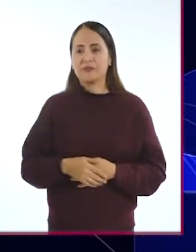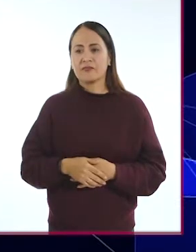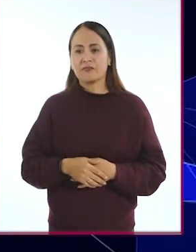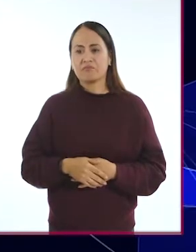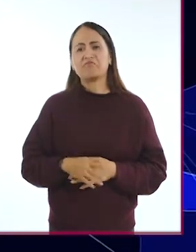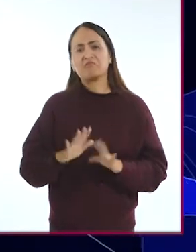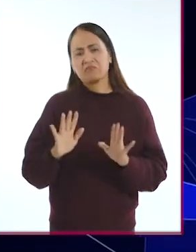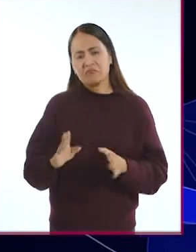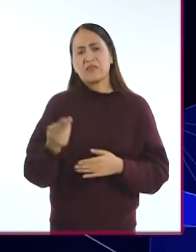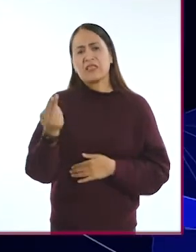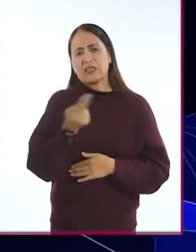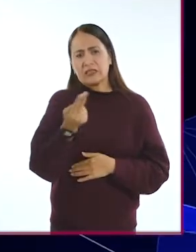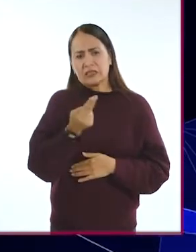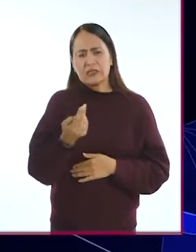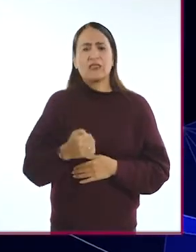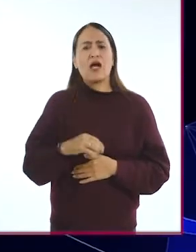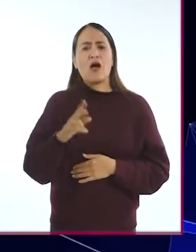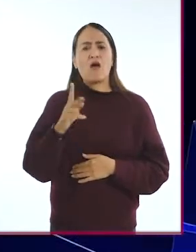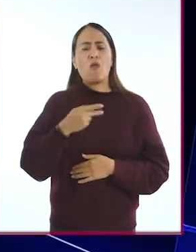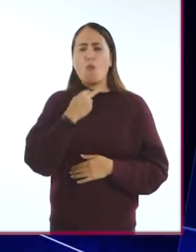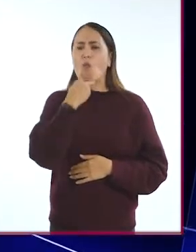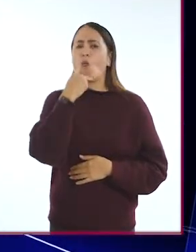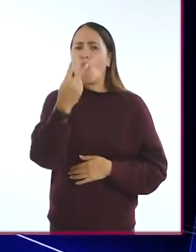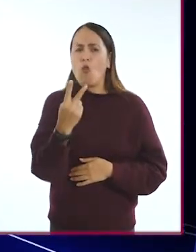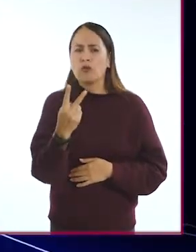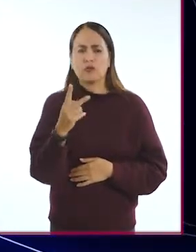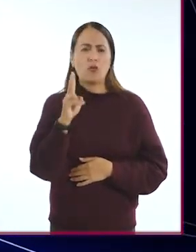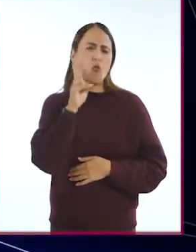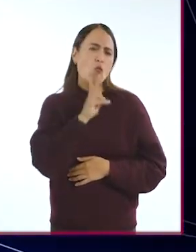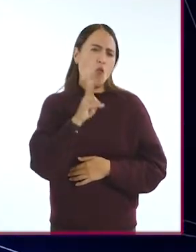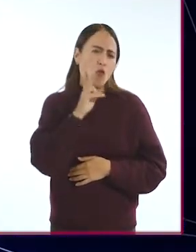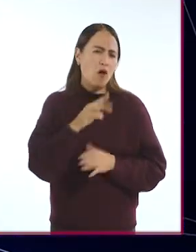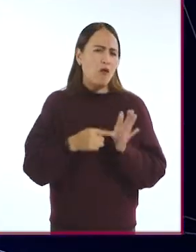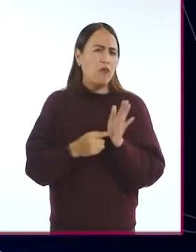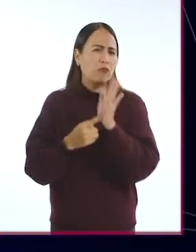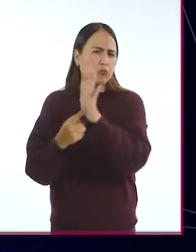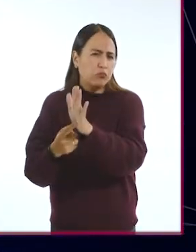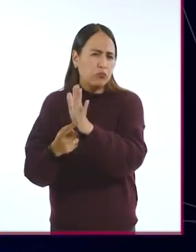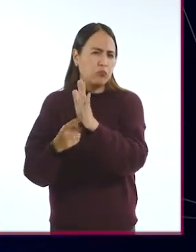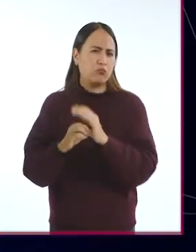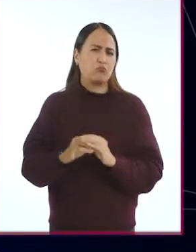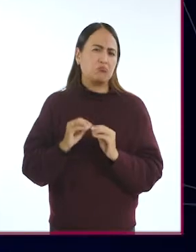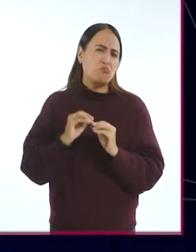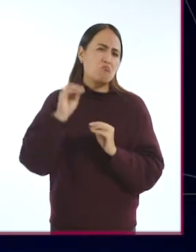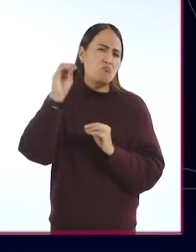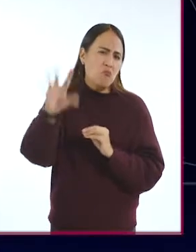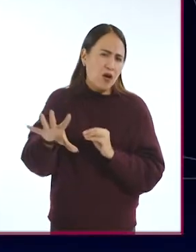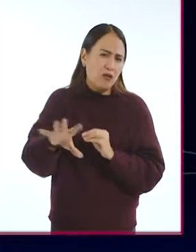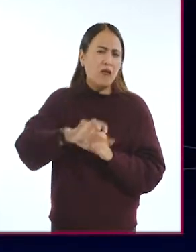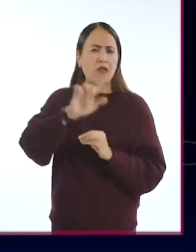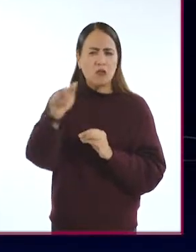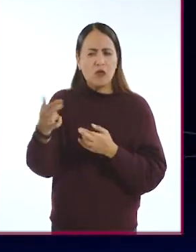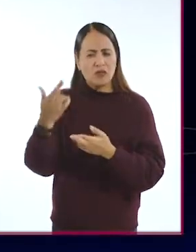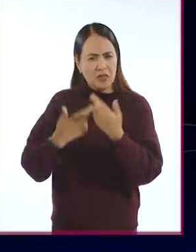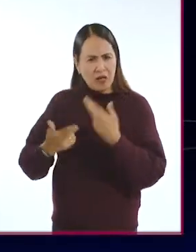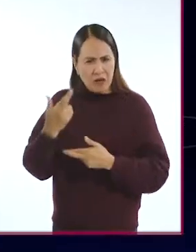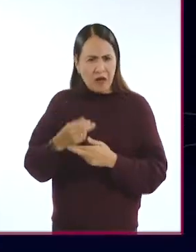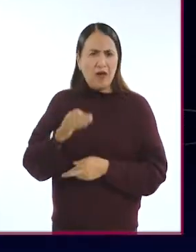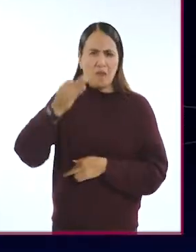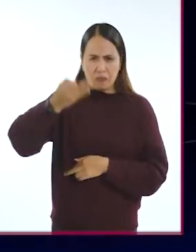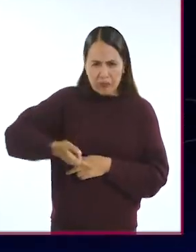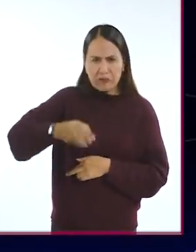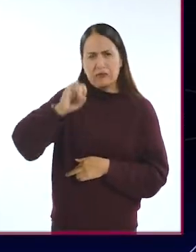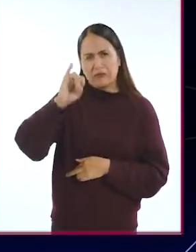requieren alguna prueba de voz. Les hago una pruebita de voz. Entonces, se las mando inmediatamente y me la regresan y dicen, sí, te